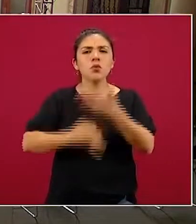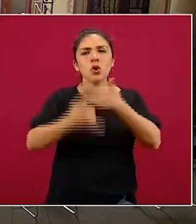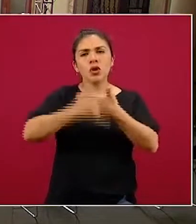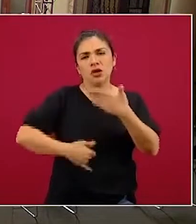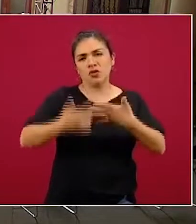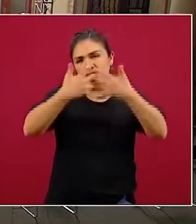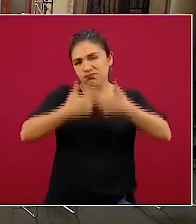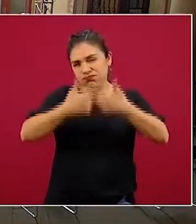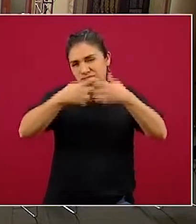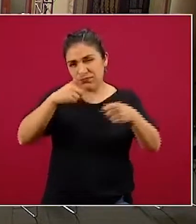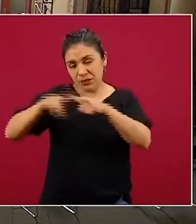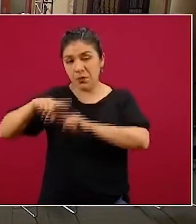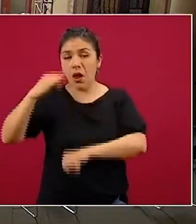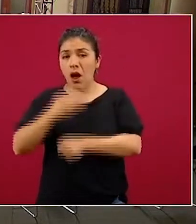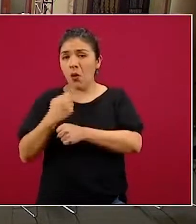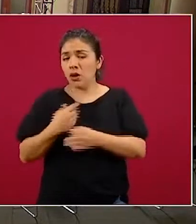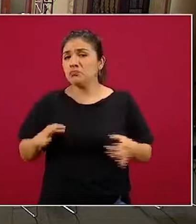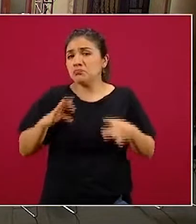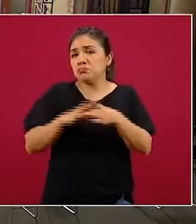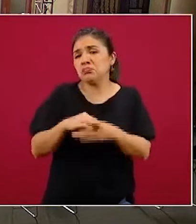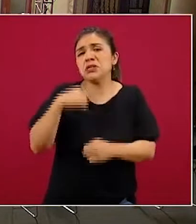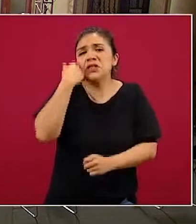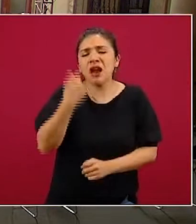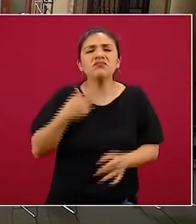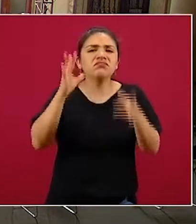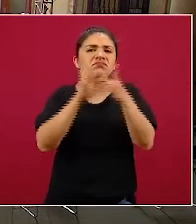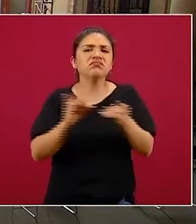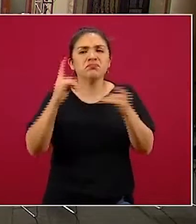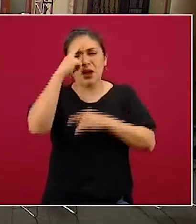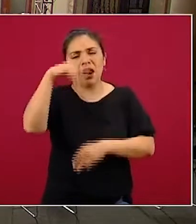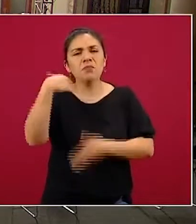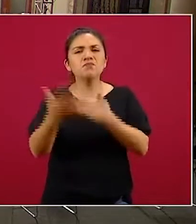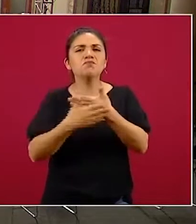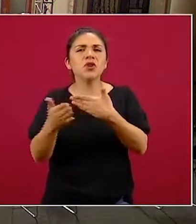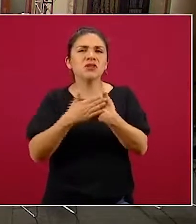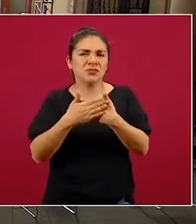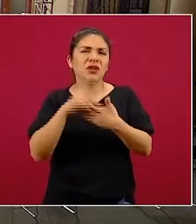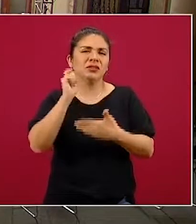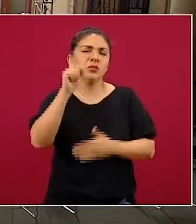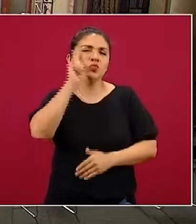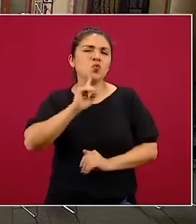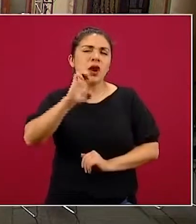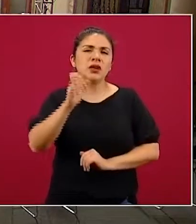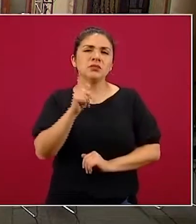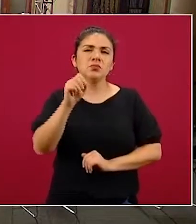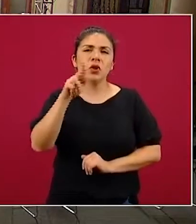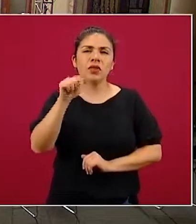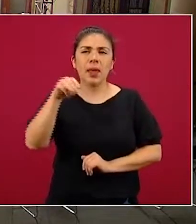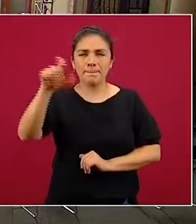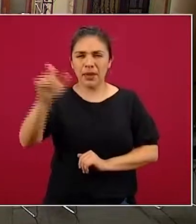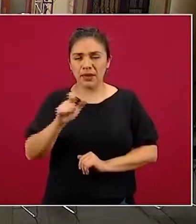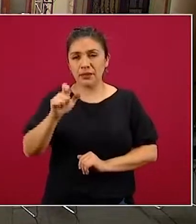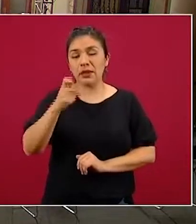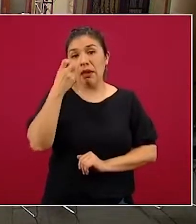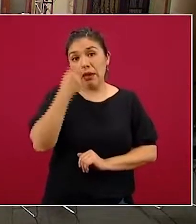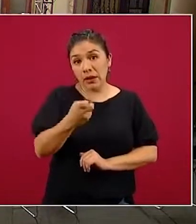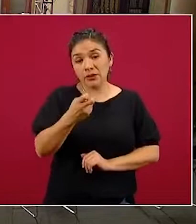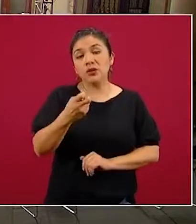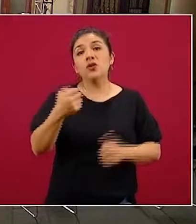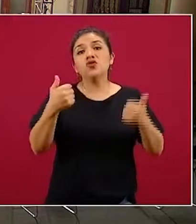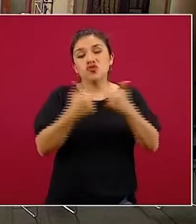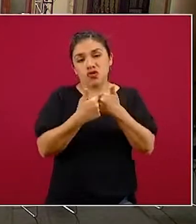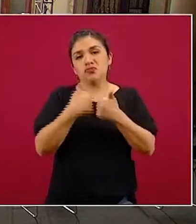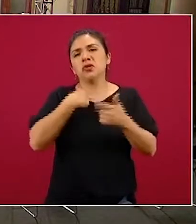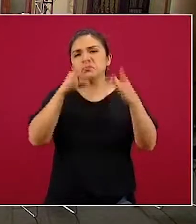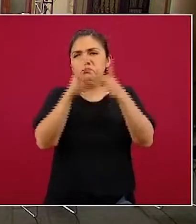y hoy me uno a platicarles sobre el evento de Mujeres Exporta MX, al cual los